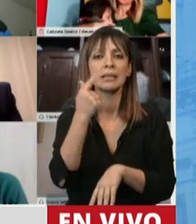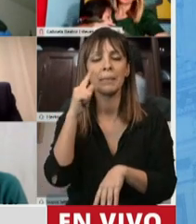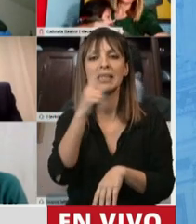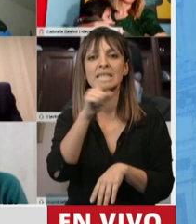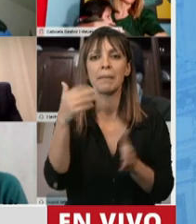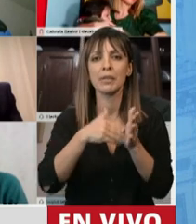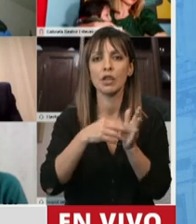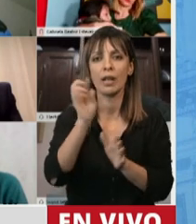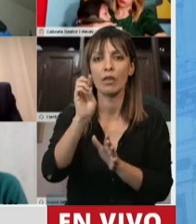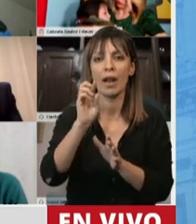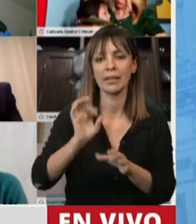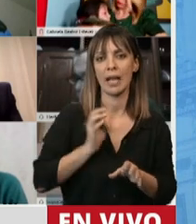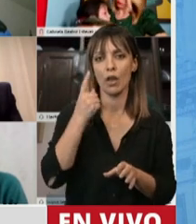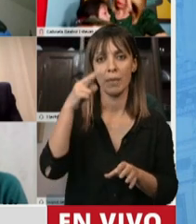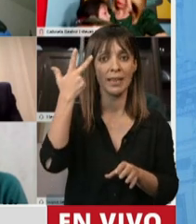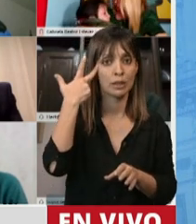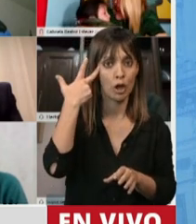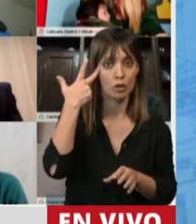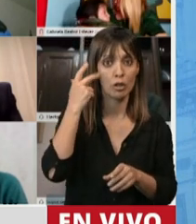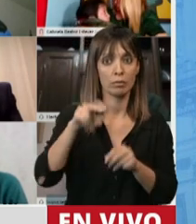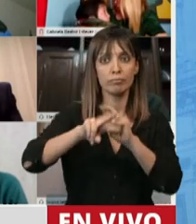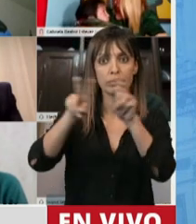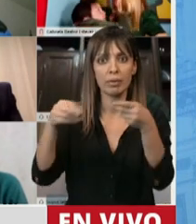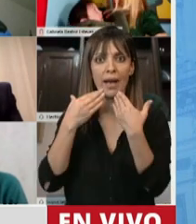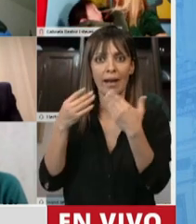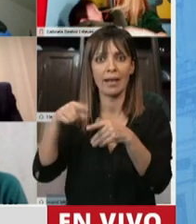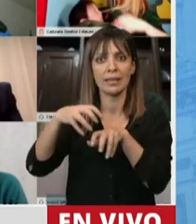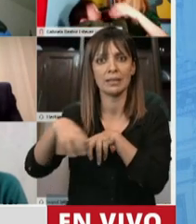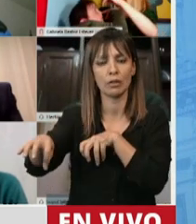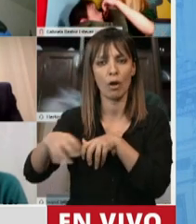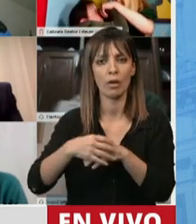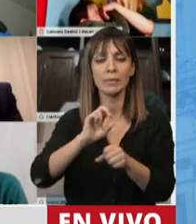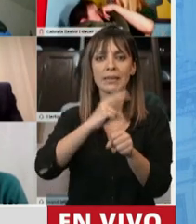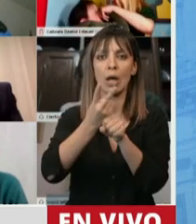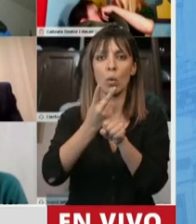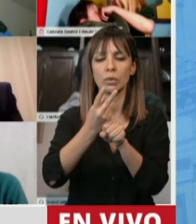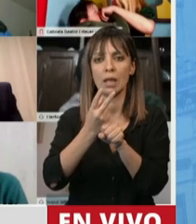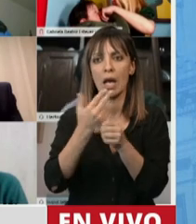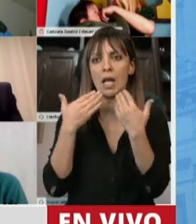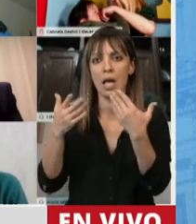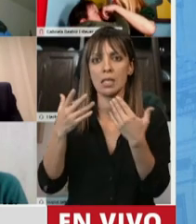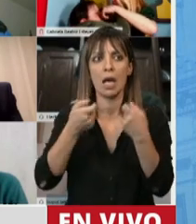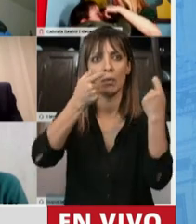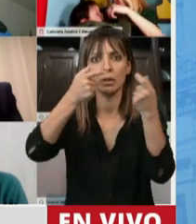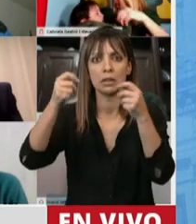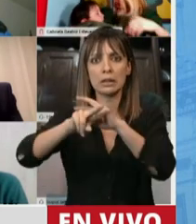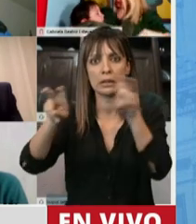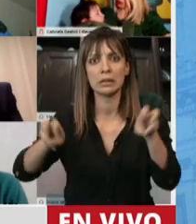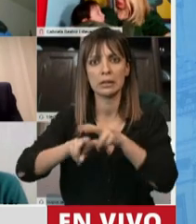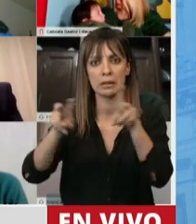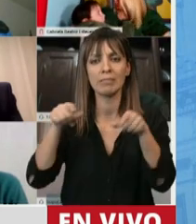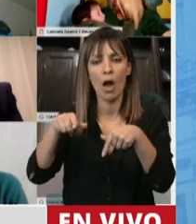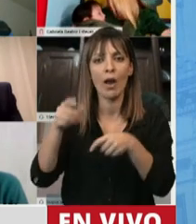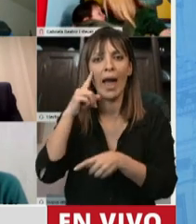en el año 2018 y ya reemplazan a la industria como segunda fuente exportadora de la Argentina. Es decir que nuestro país cuenta con una industria